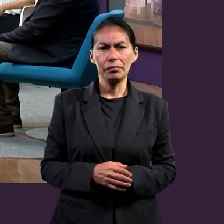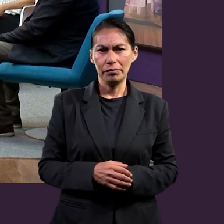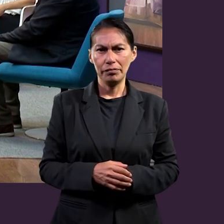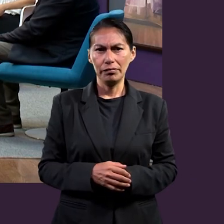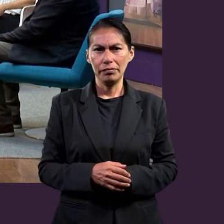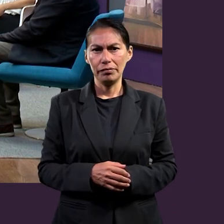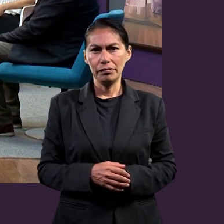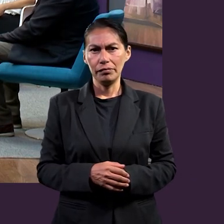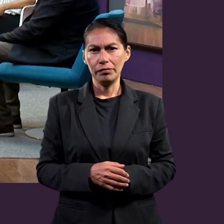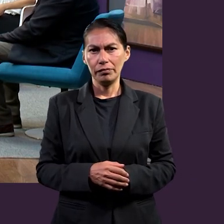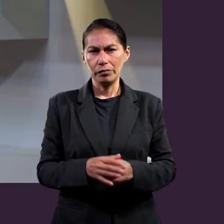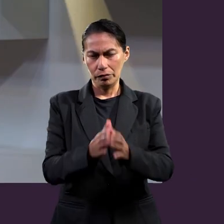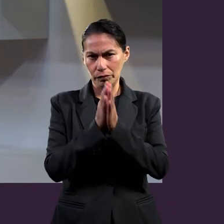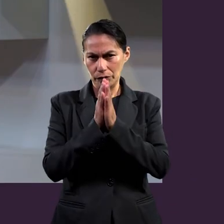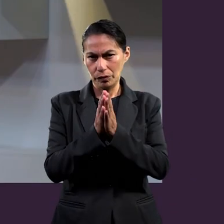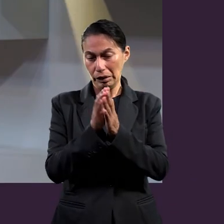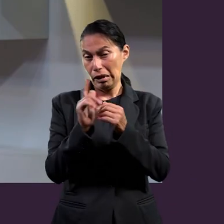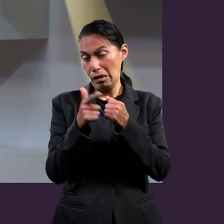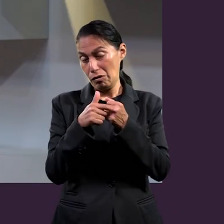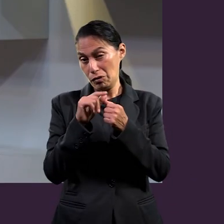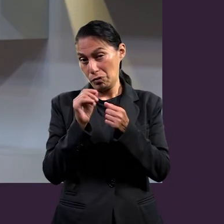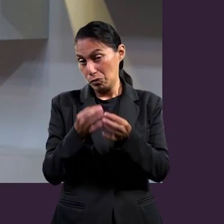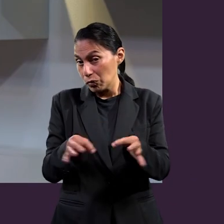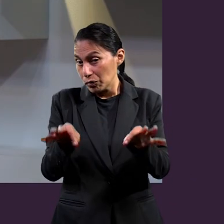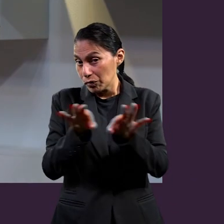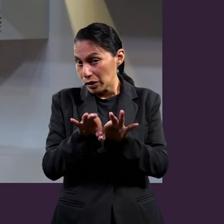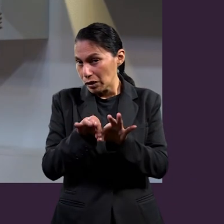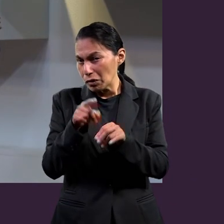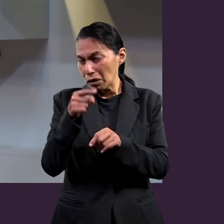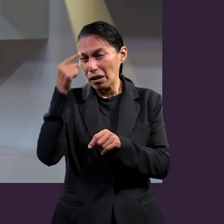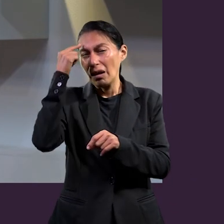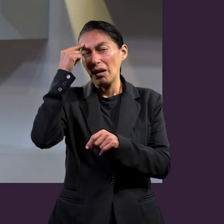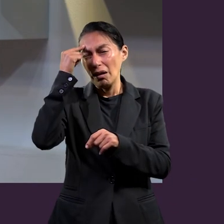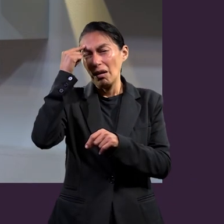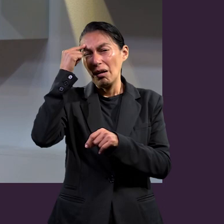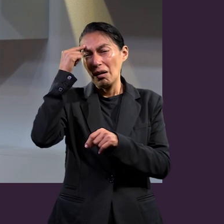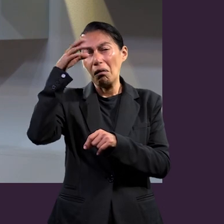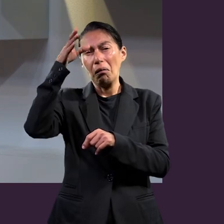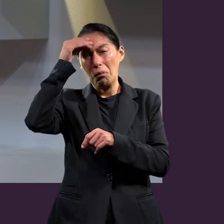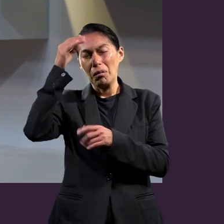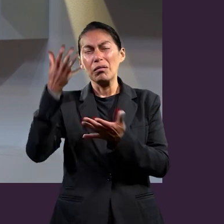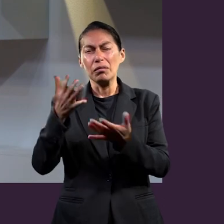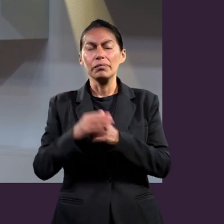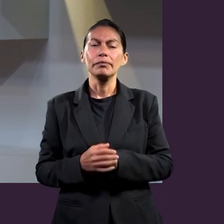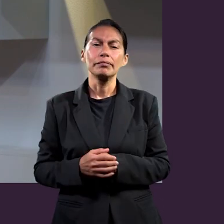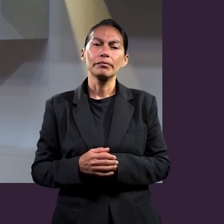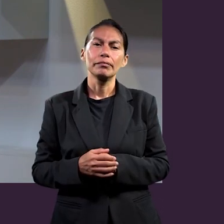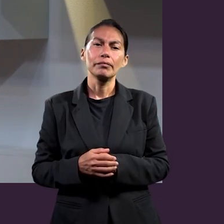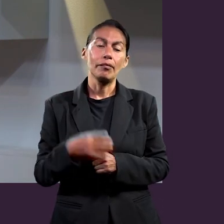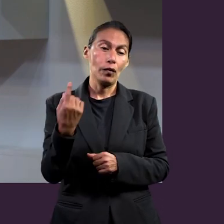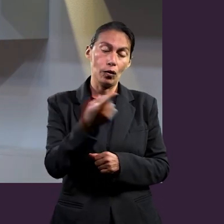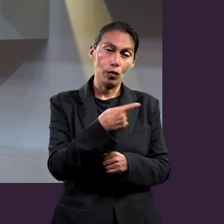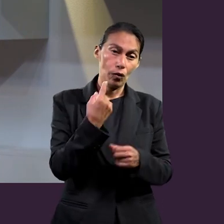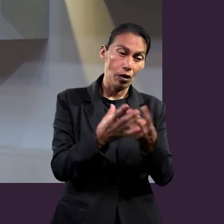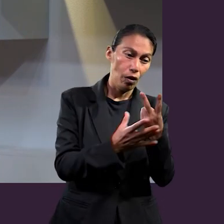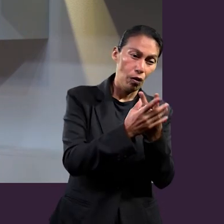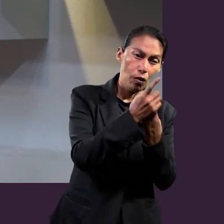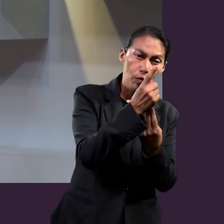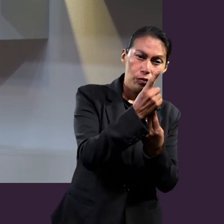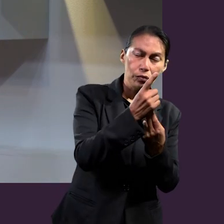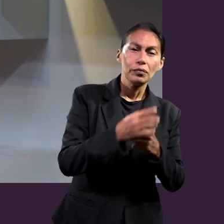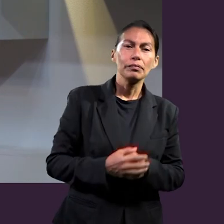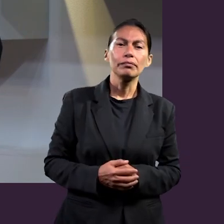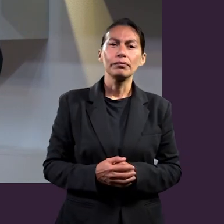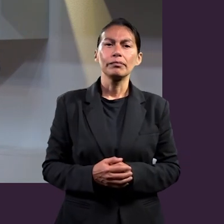Universitaria, me dijeran un concepto importante que ustedes se quedan, con el que ustedes se quedan, de este asunto de ser una sola